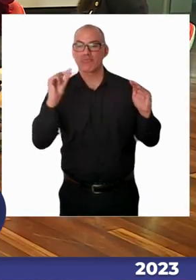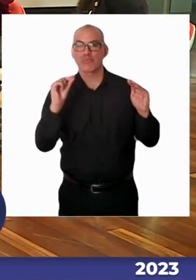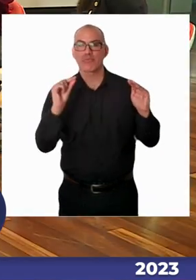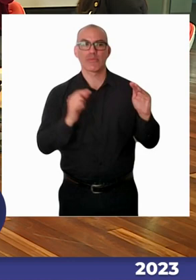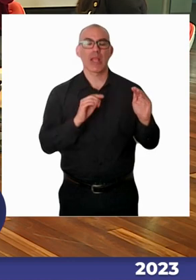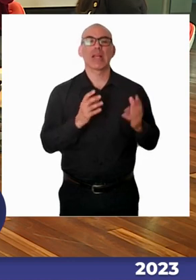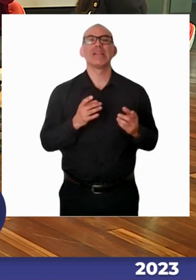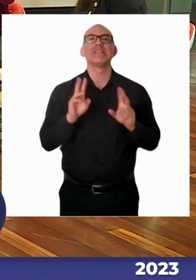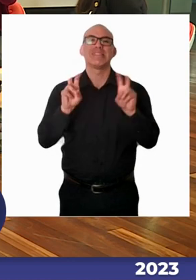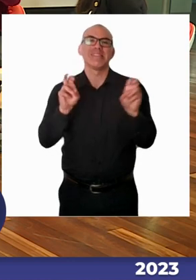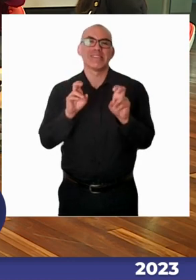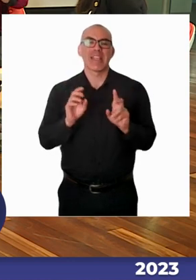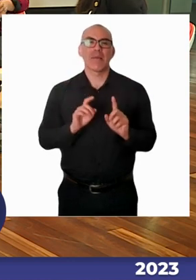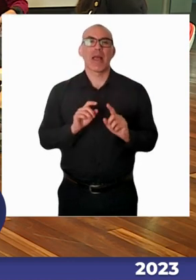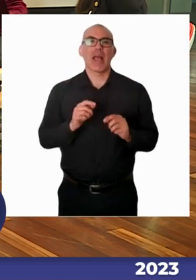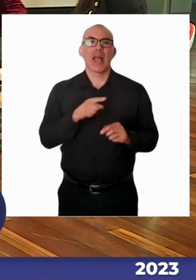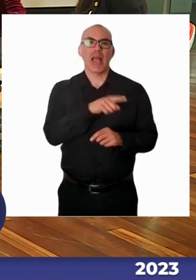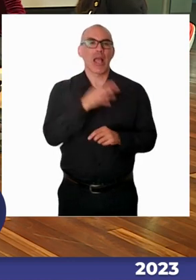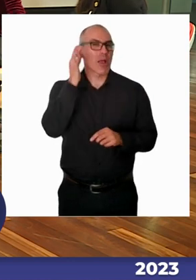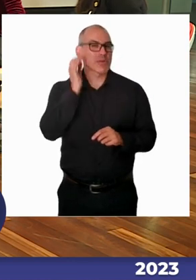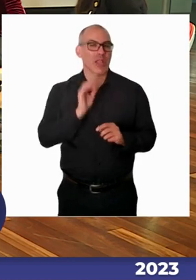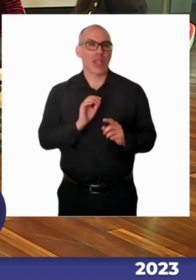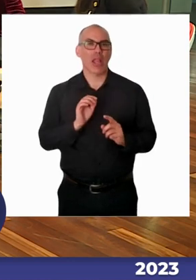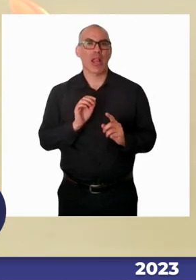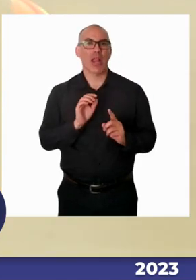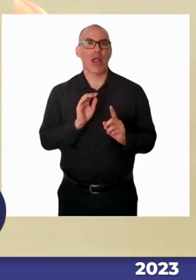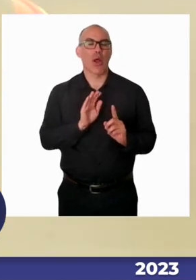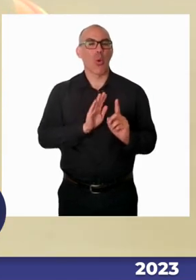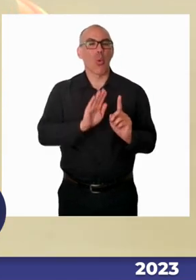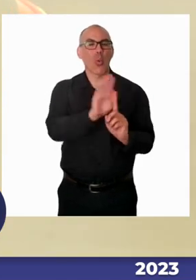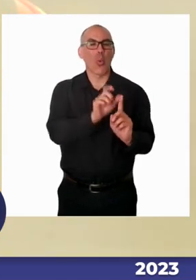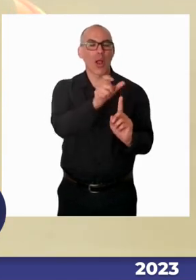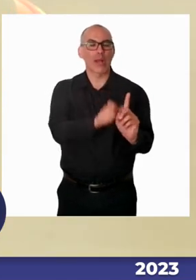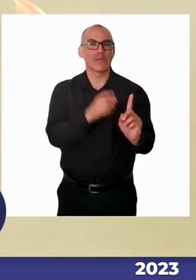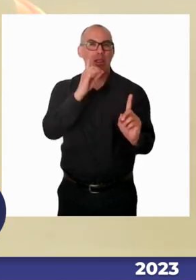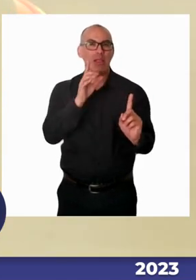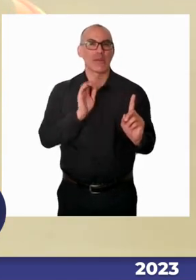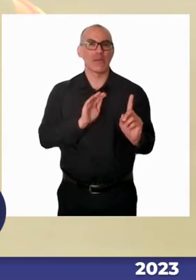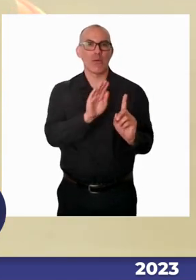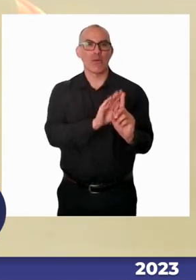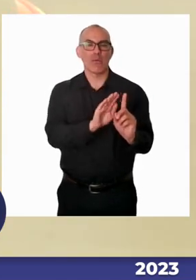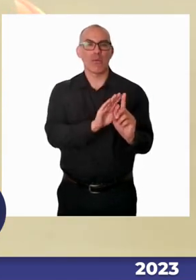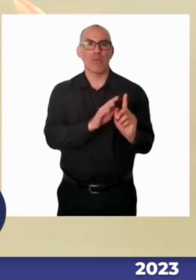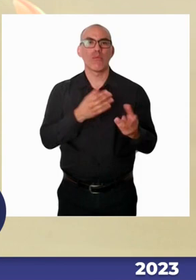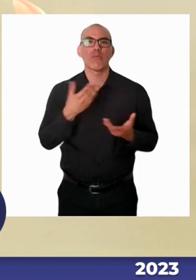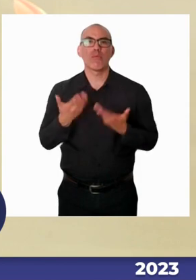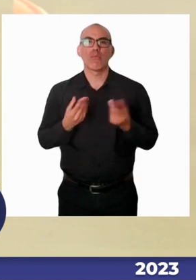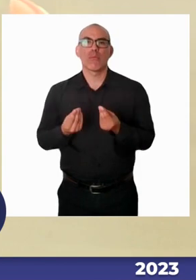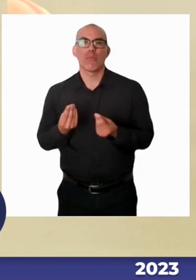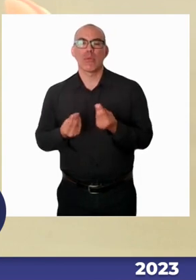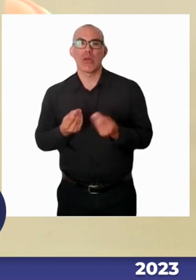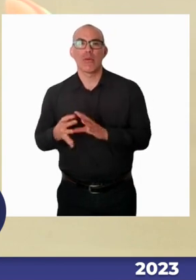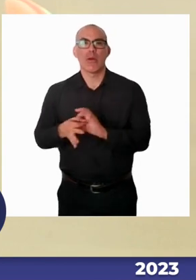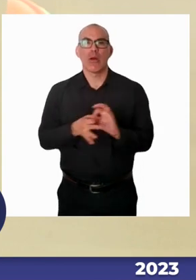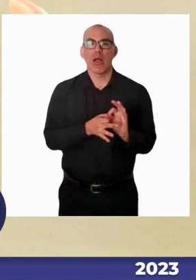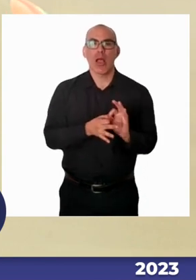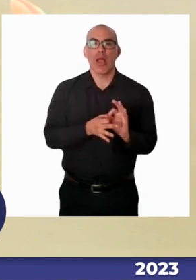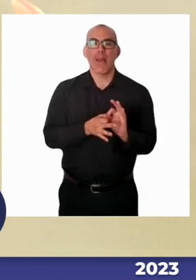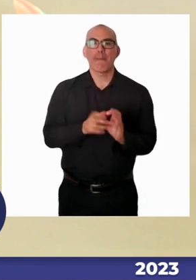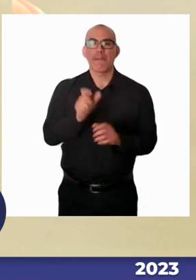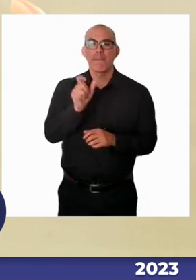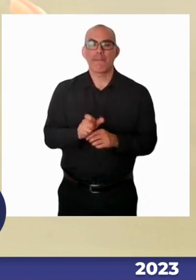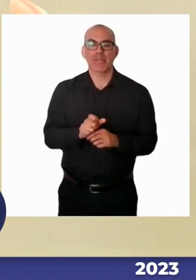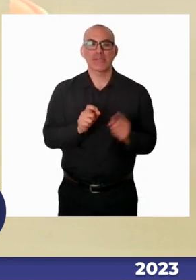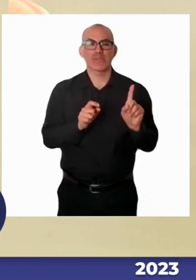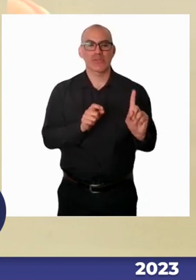esta realidad diferente de la cual tenemos que hacernos cargo más que con leyes, con una conciencia social colectiva, con una